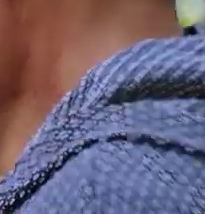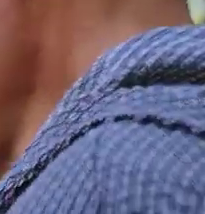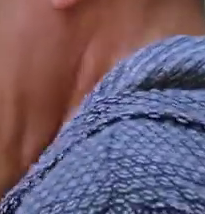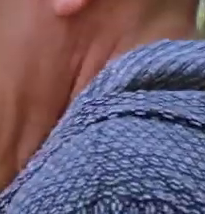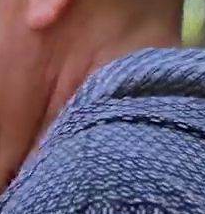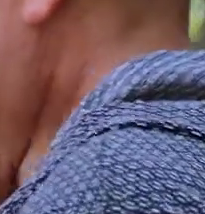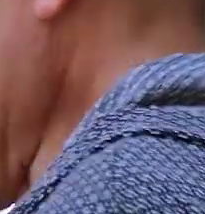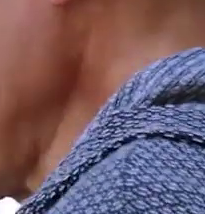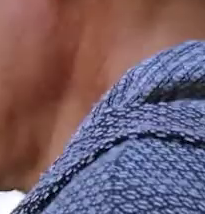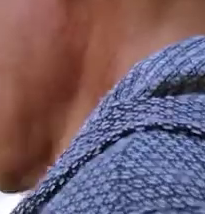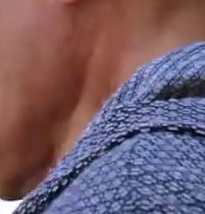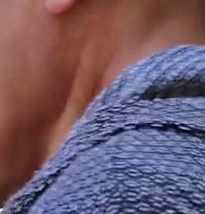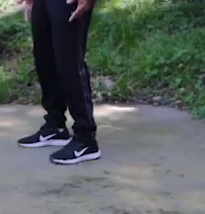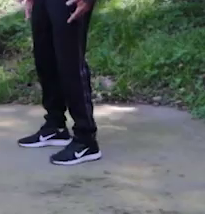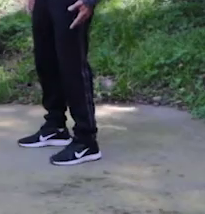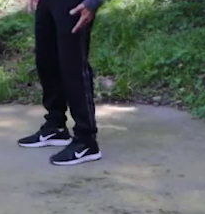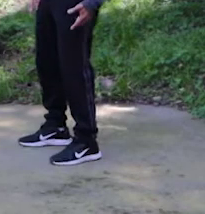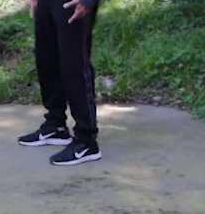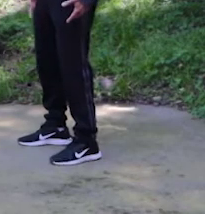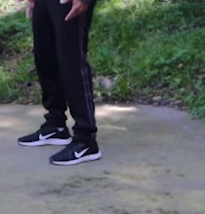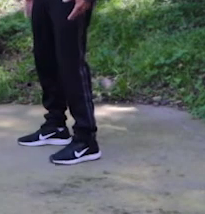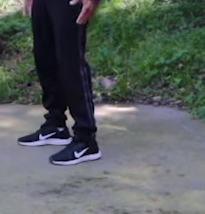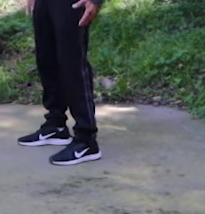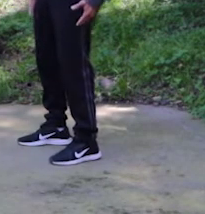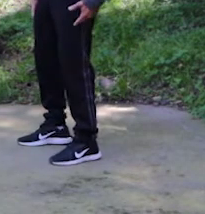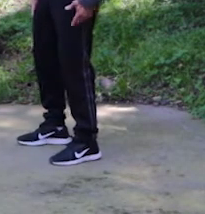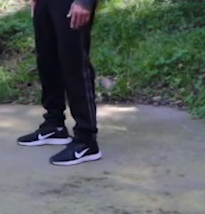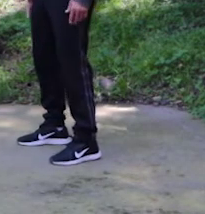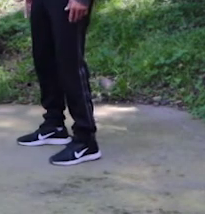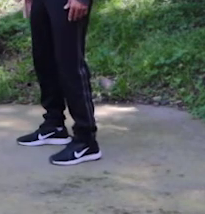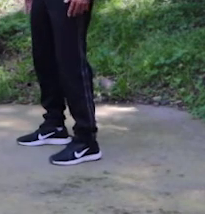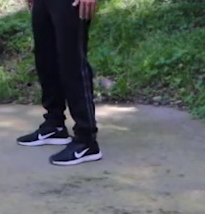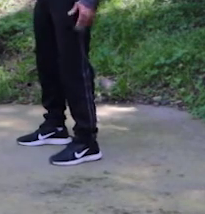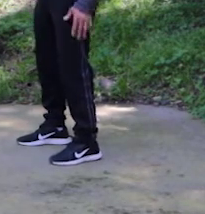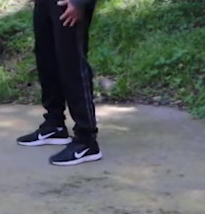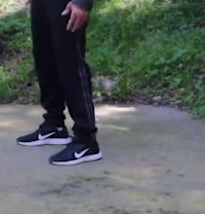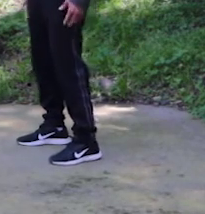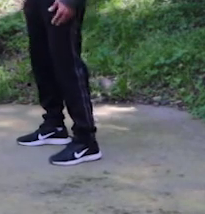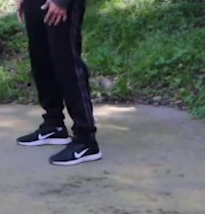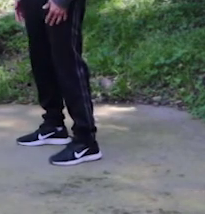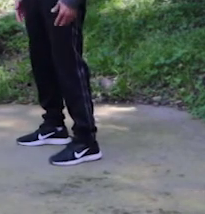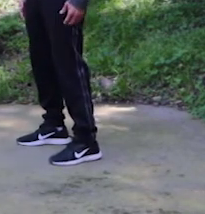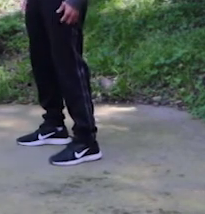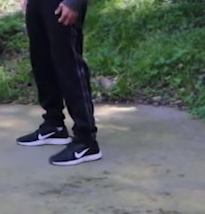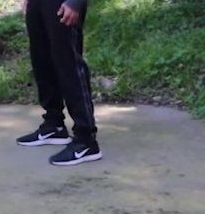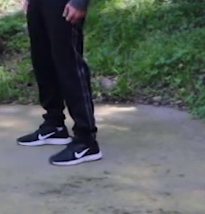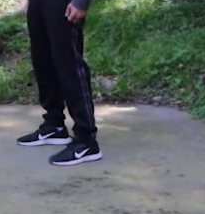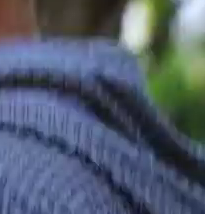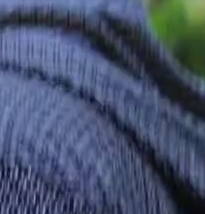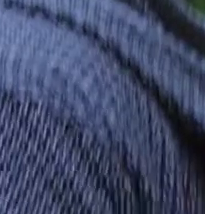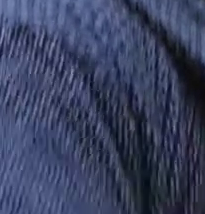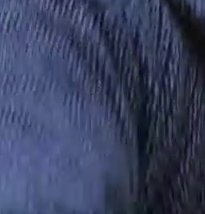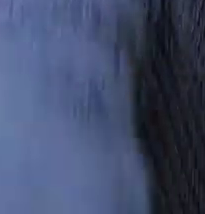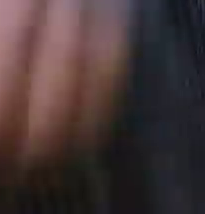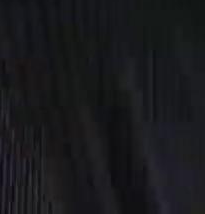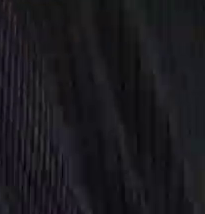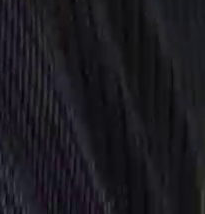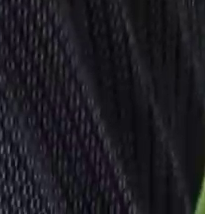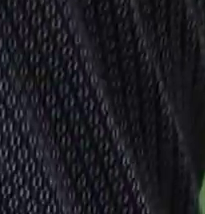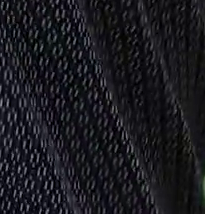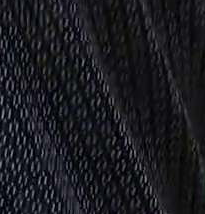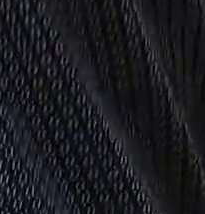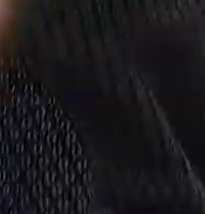hacer, nos vamos a parar, vamos a abrir el compás de una forma que nos sintamos relajados. Y vamos a elevar los